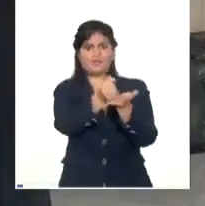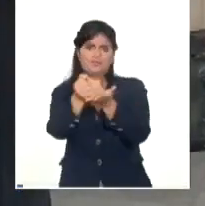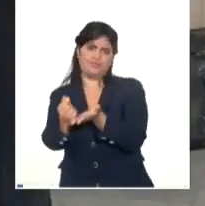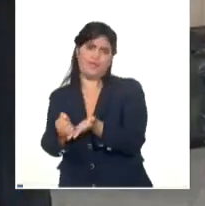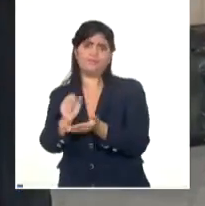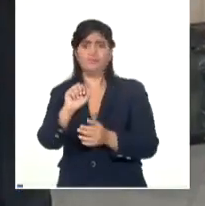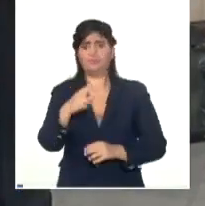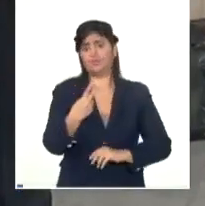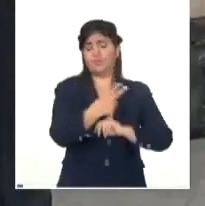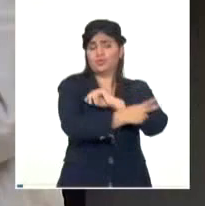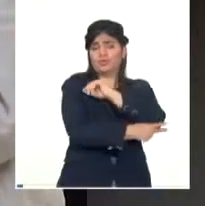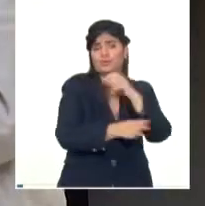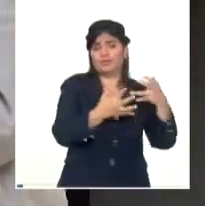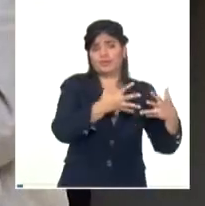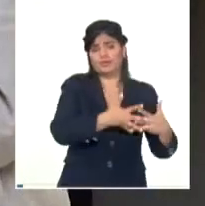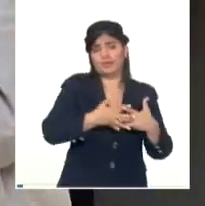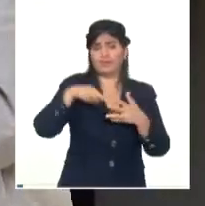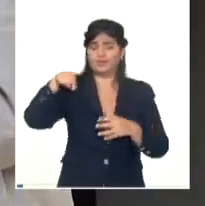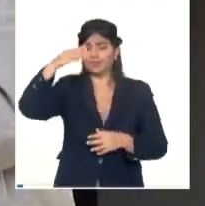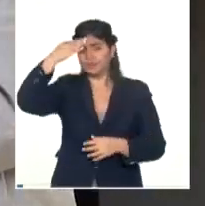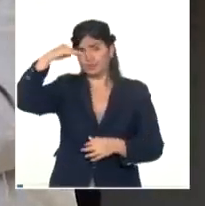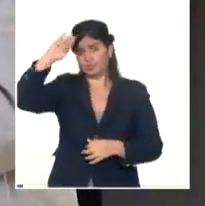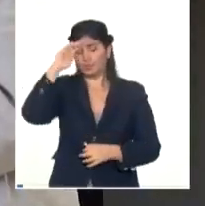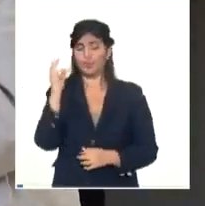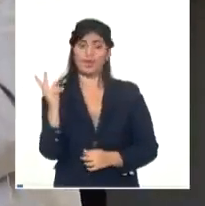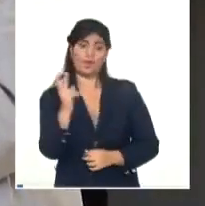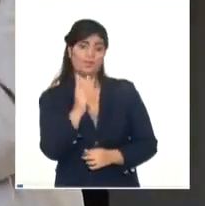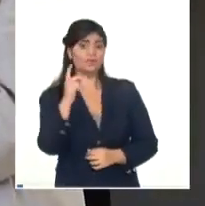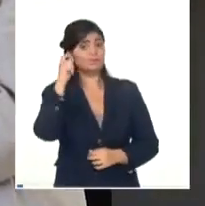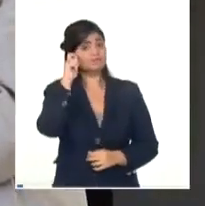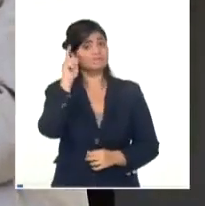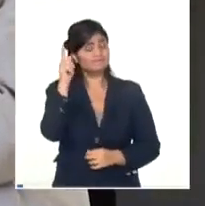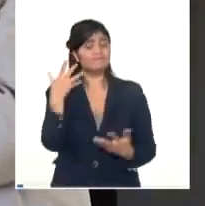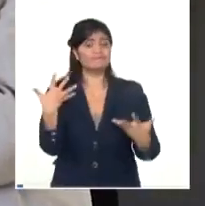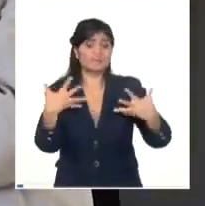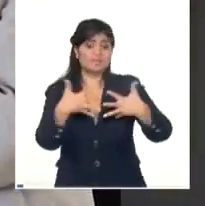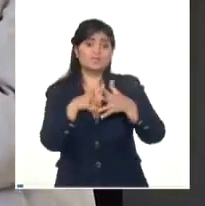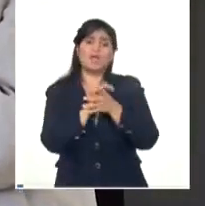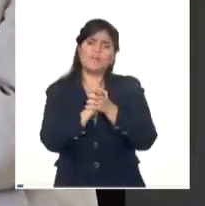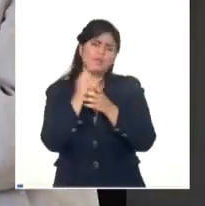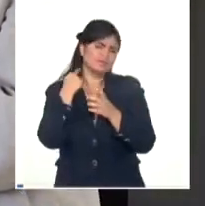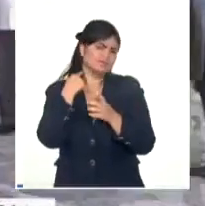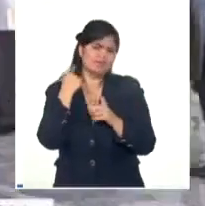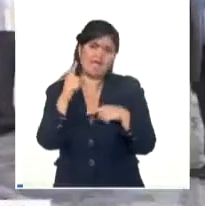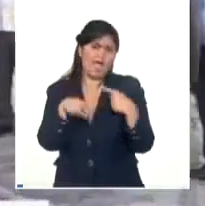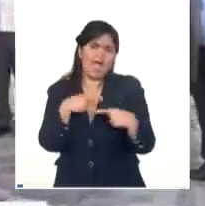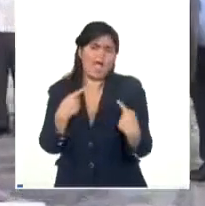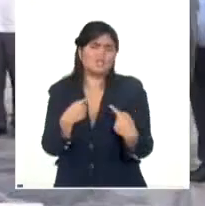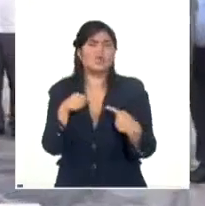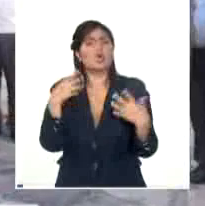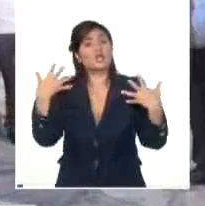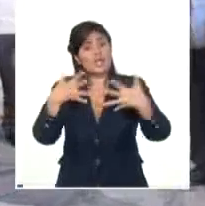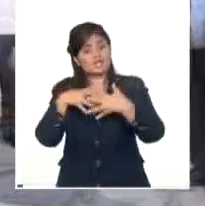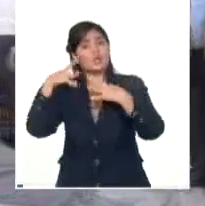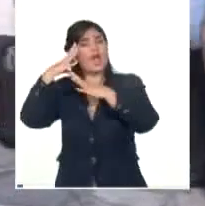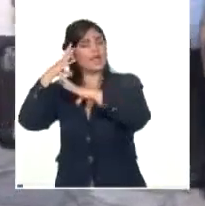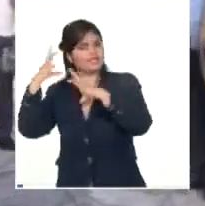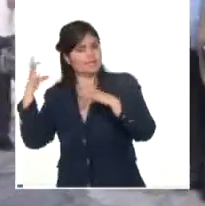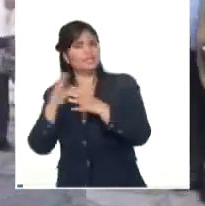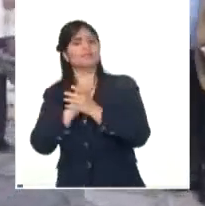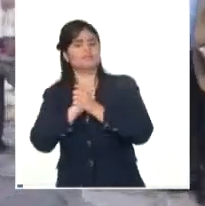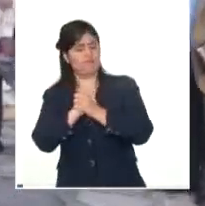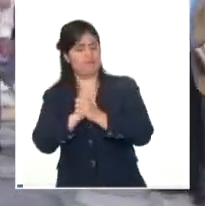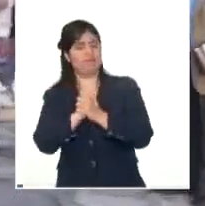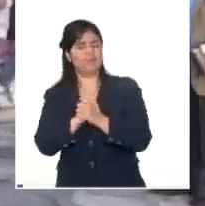y estadounidenses, Cuba y los Estados Unidos tienen una relación de amistad natural y la cooperación en materia de ciencia